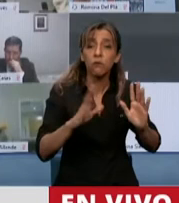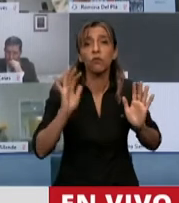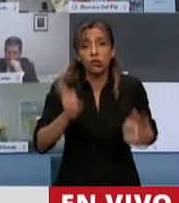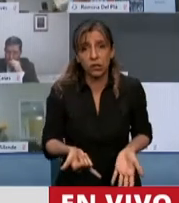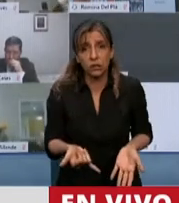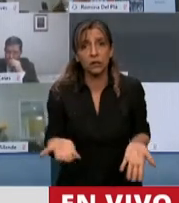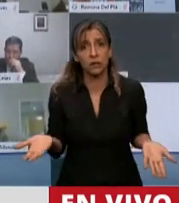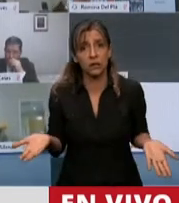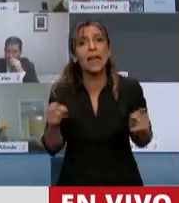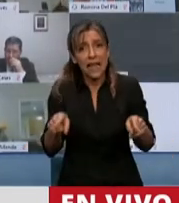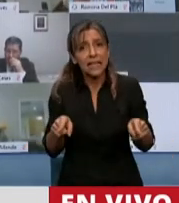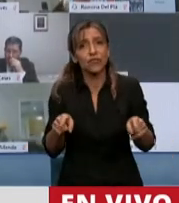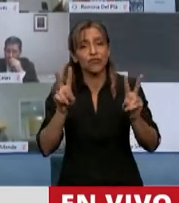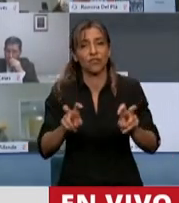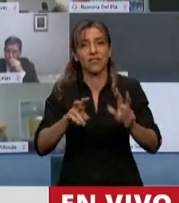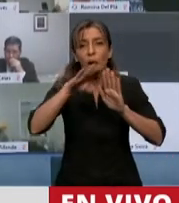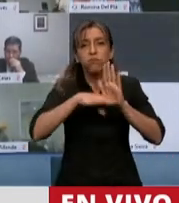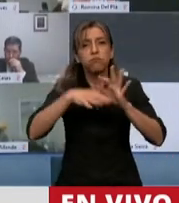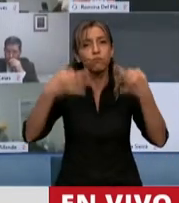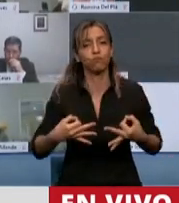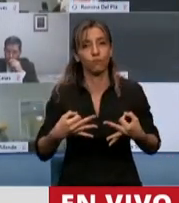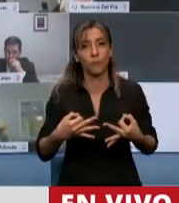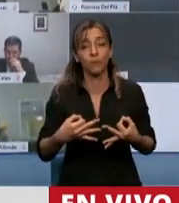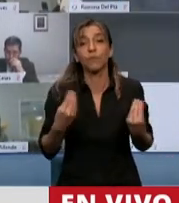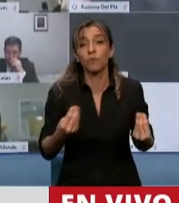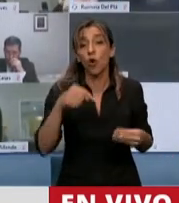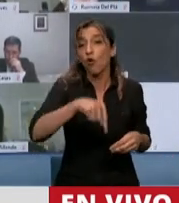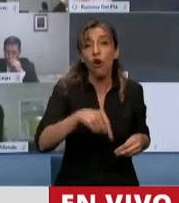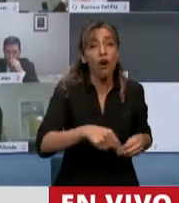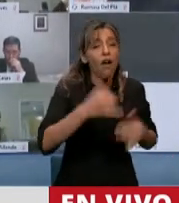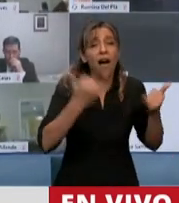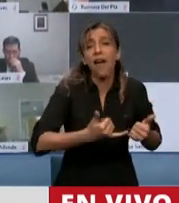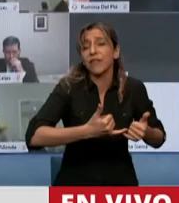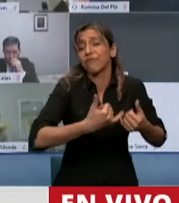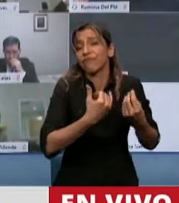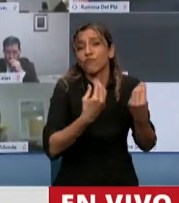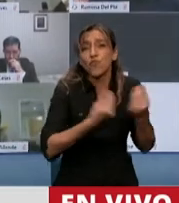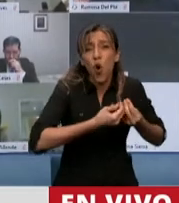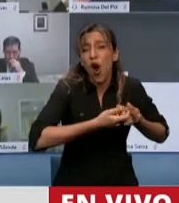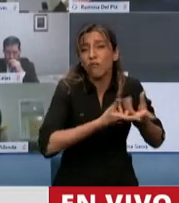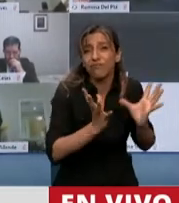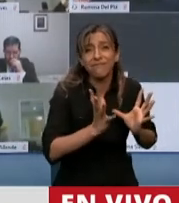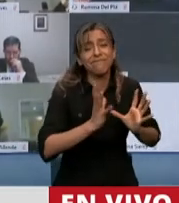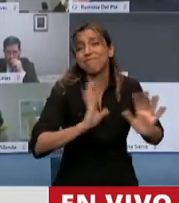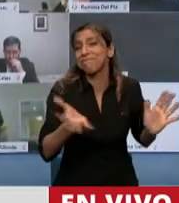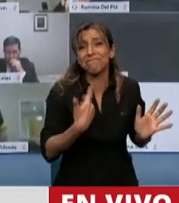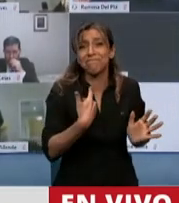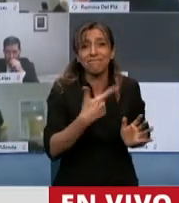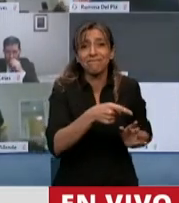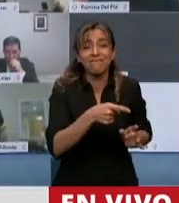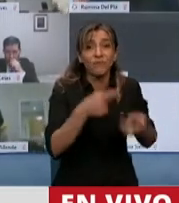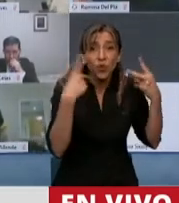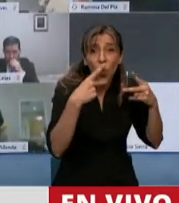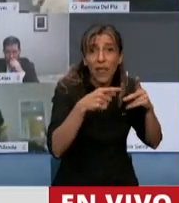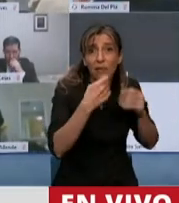mi provincia se sostienen con la industria del turismo, que hoy no tienen para comer muchas de ellas y que están esperando